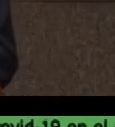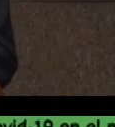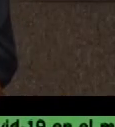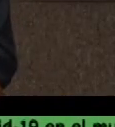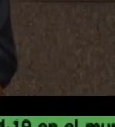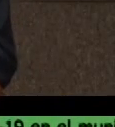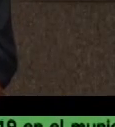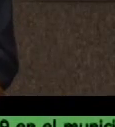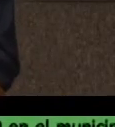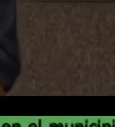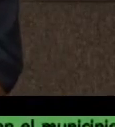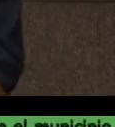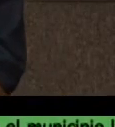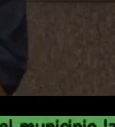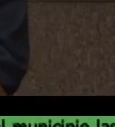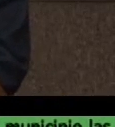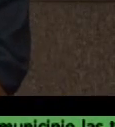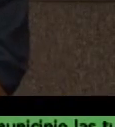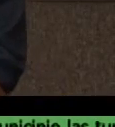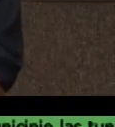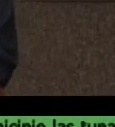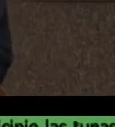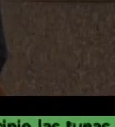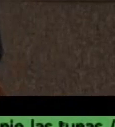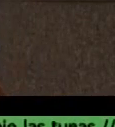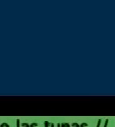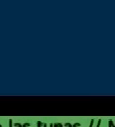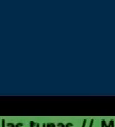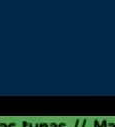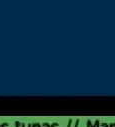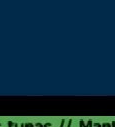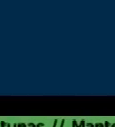como no lo ha sido ningún otro sistema en la historia.